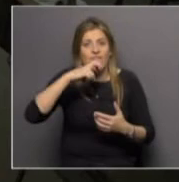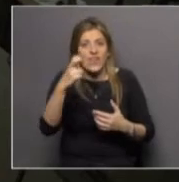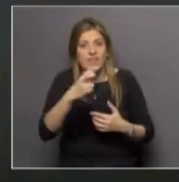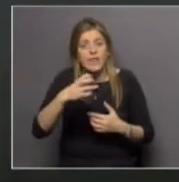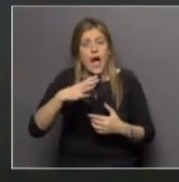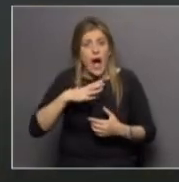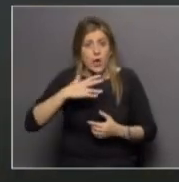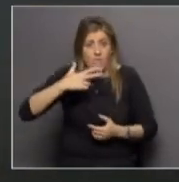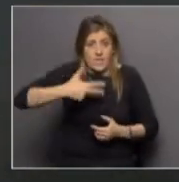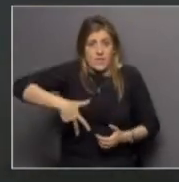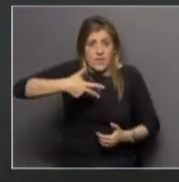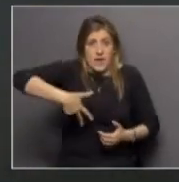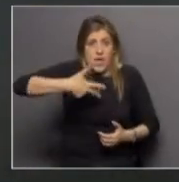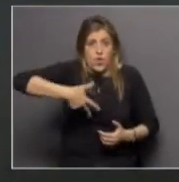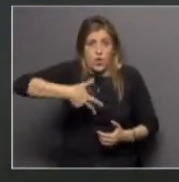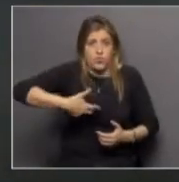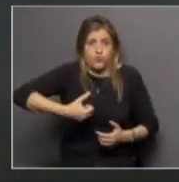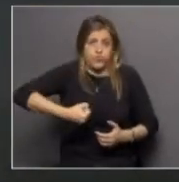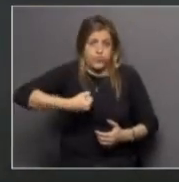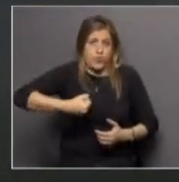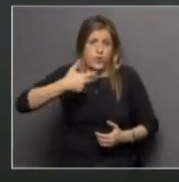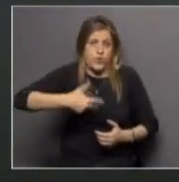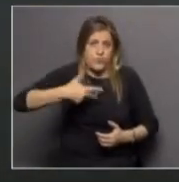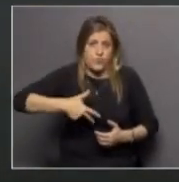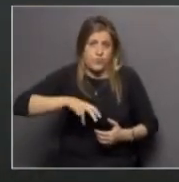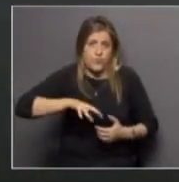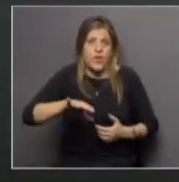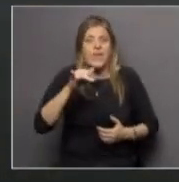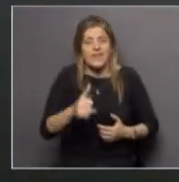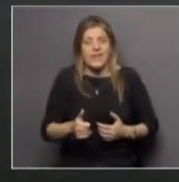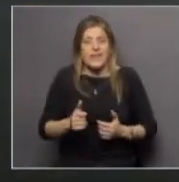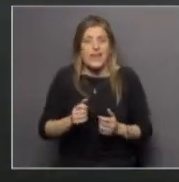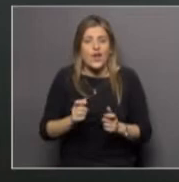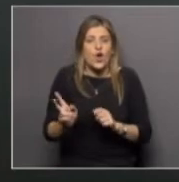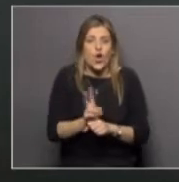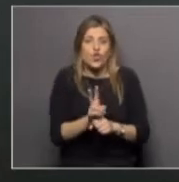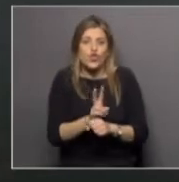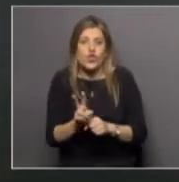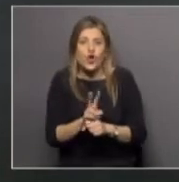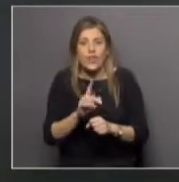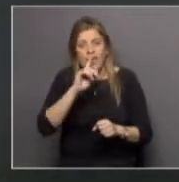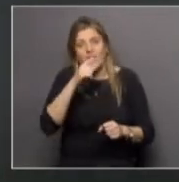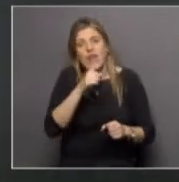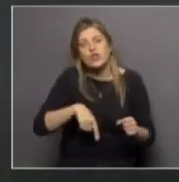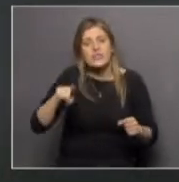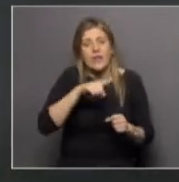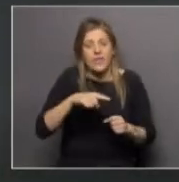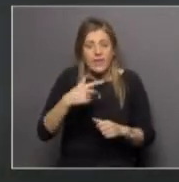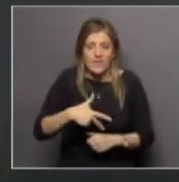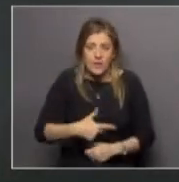ventilador axial de gran porte comandado por un sistema de control que regula la velocidad de giro del ventilador.